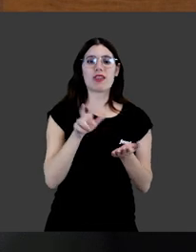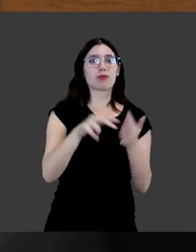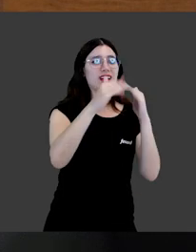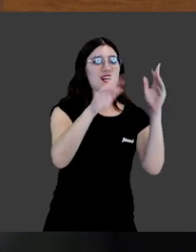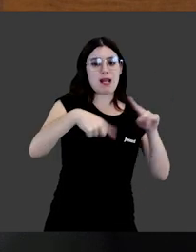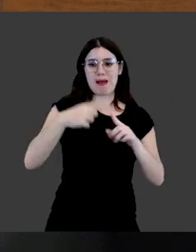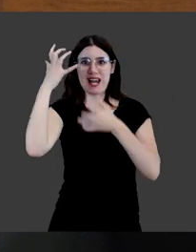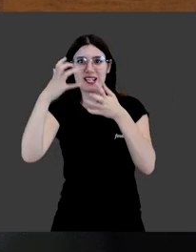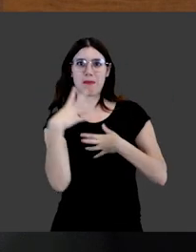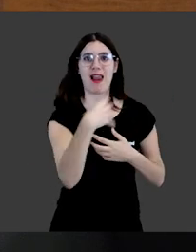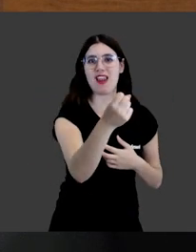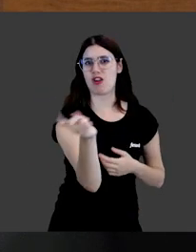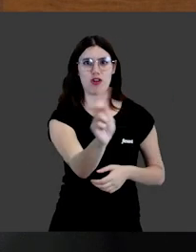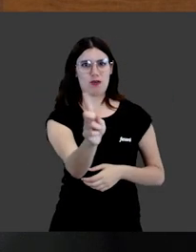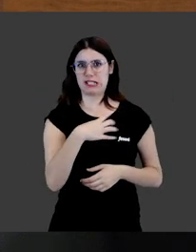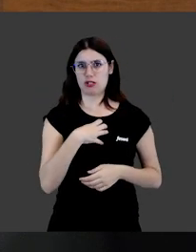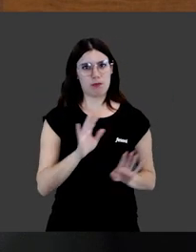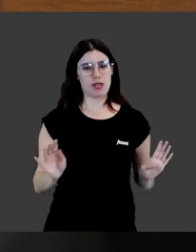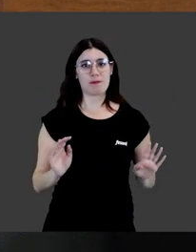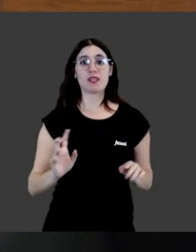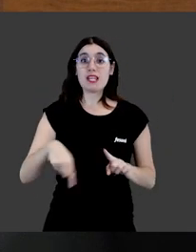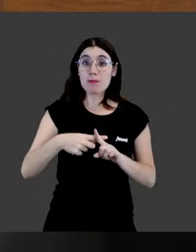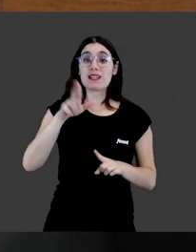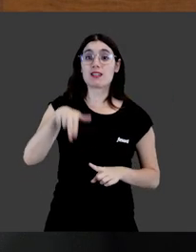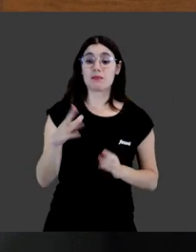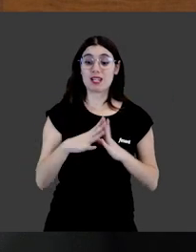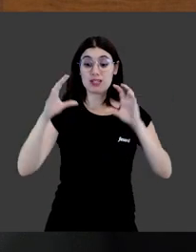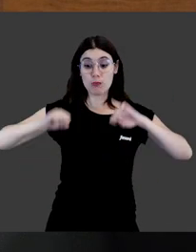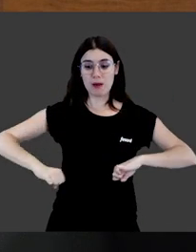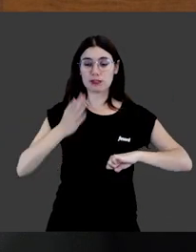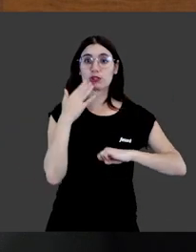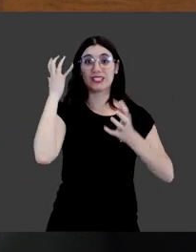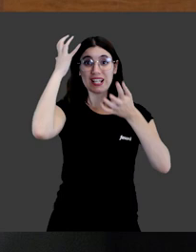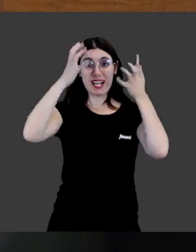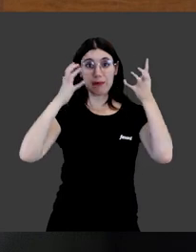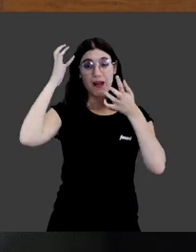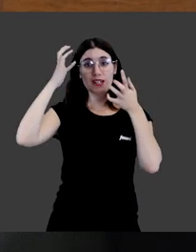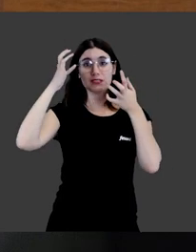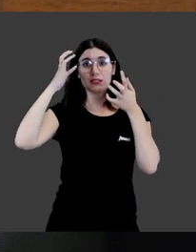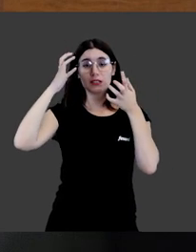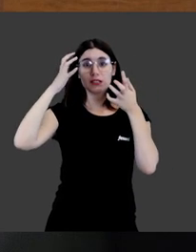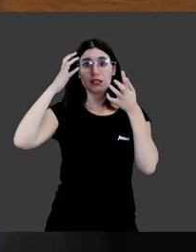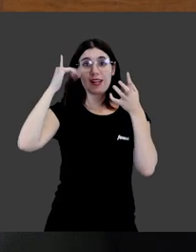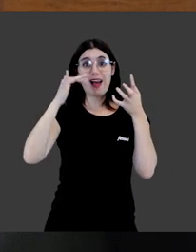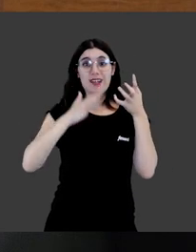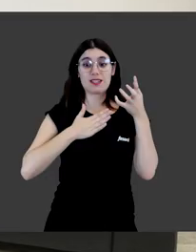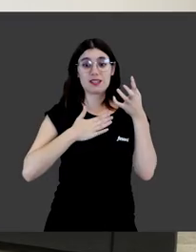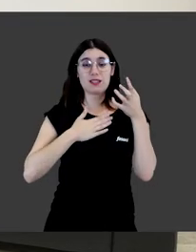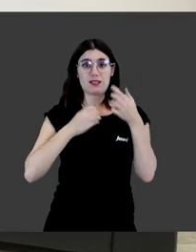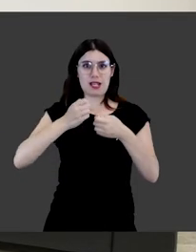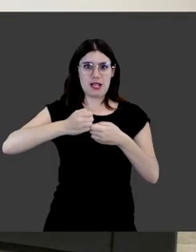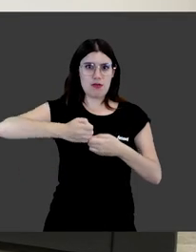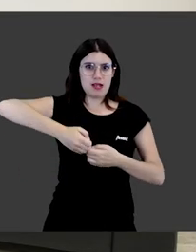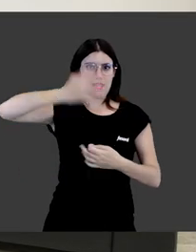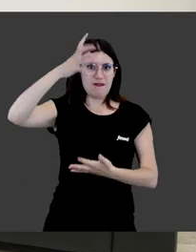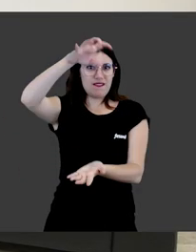la hipoteca a un animal de compañía y establece también un pacto expreso cuando se trata de animales que forman